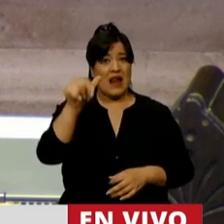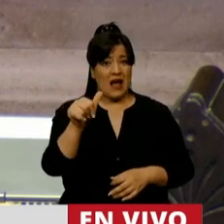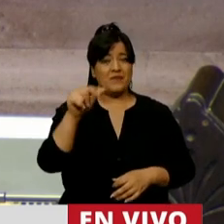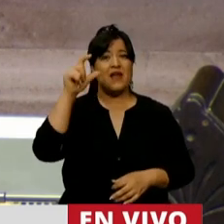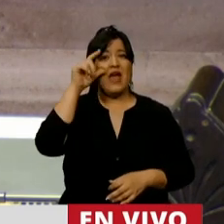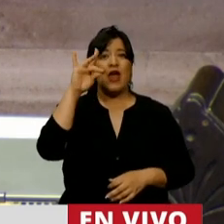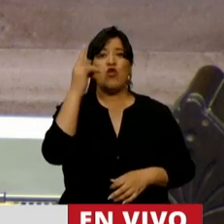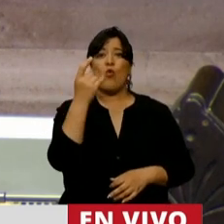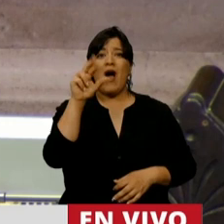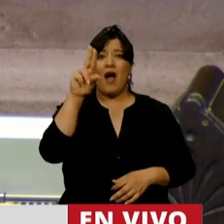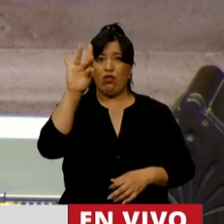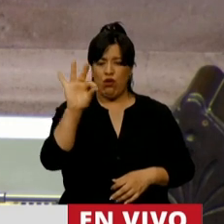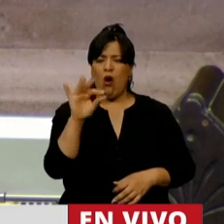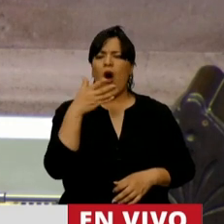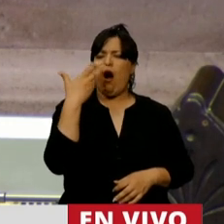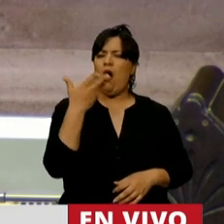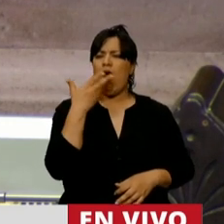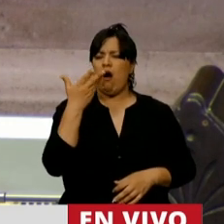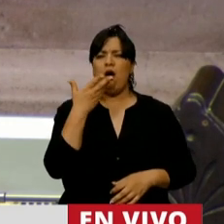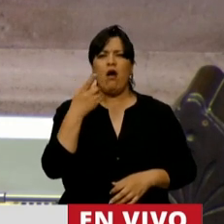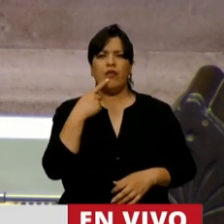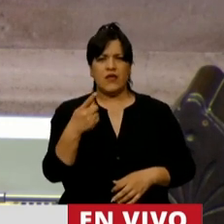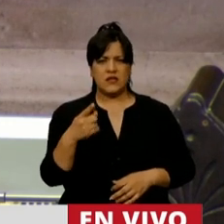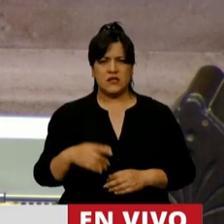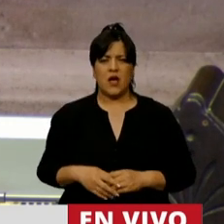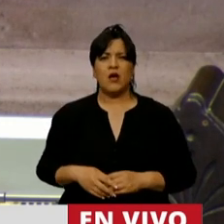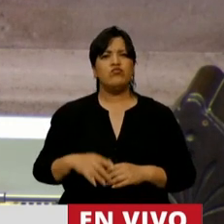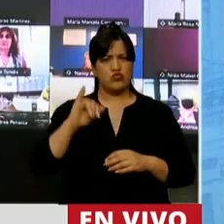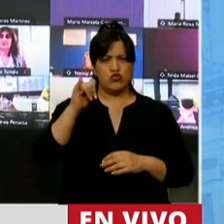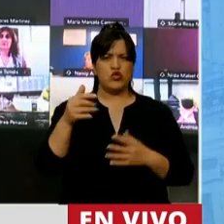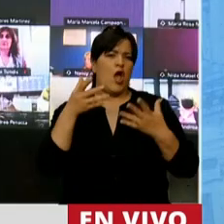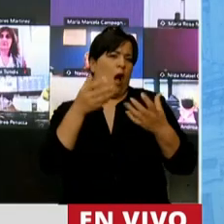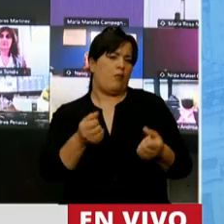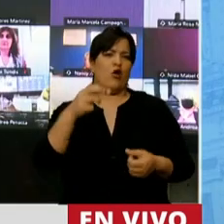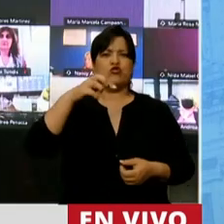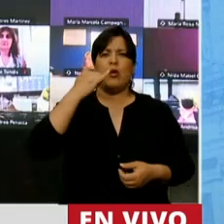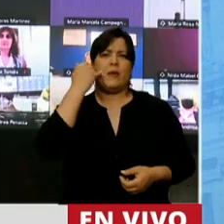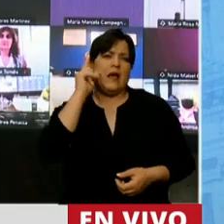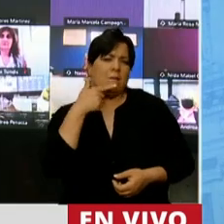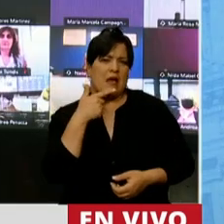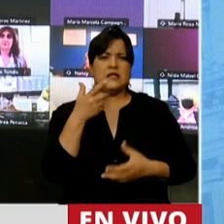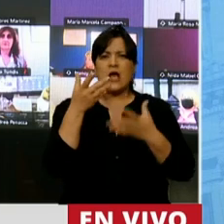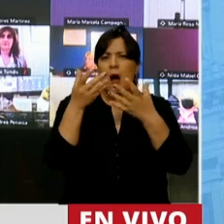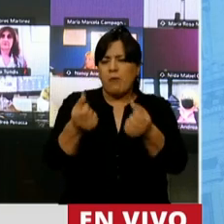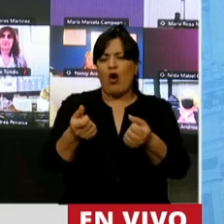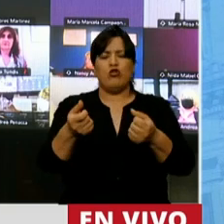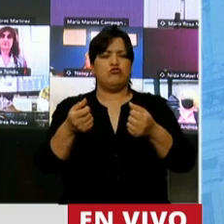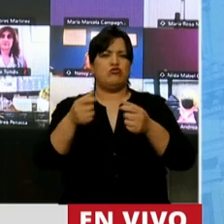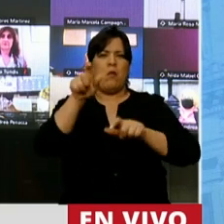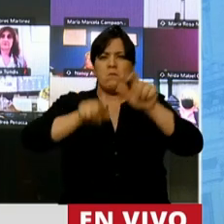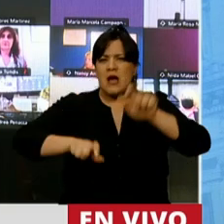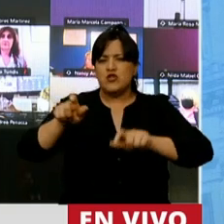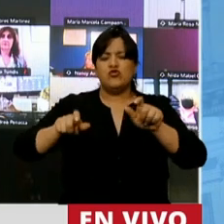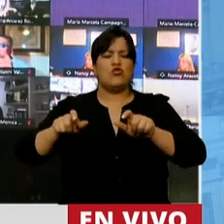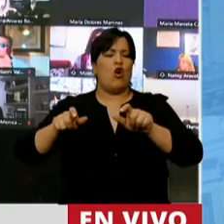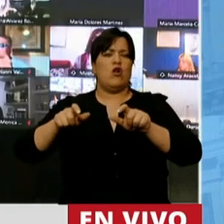de la boca para afuera, decir que acompaña a las pymes, que acompaña a los cuentapropistas, que acompaña